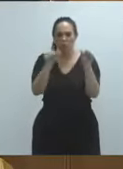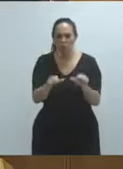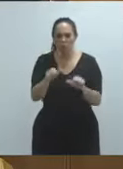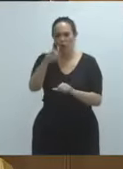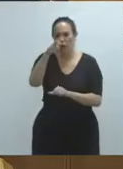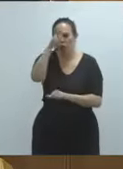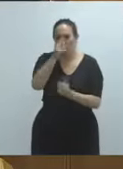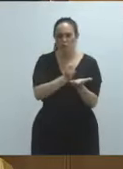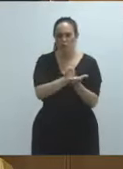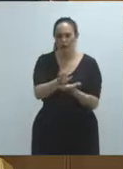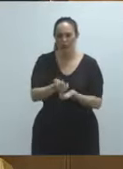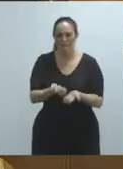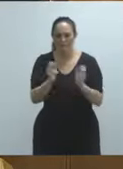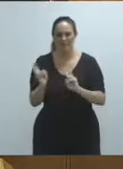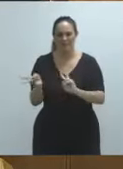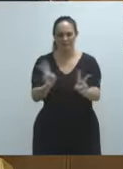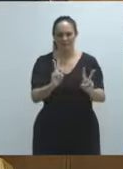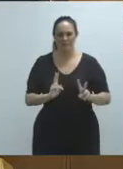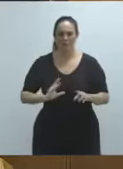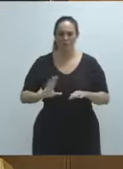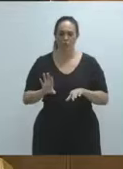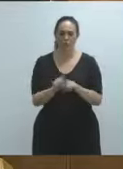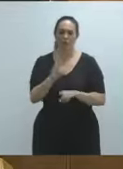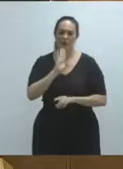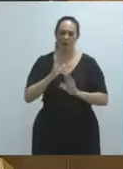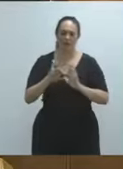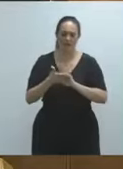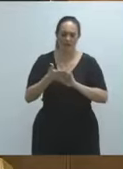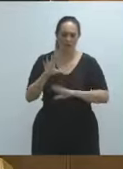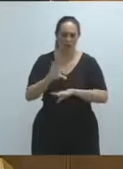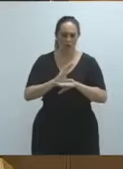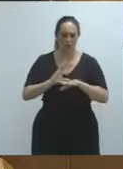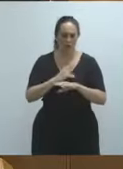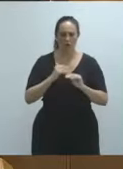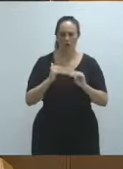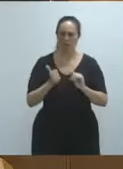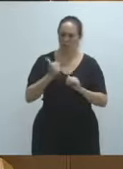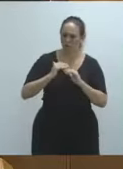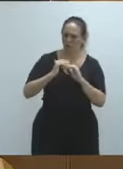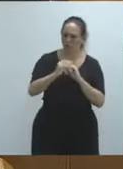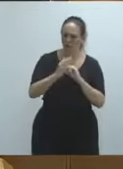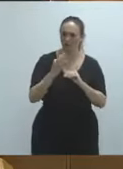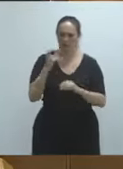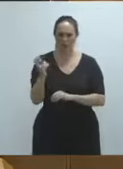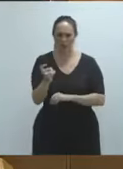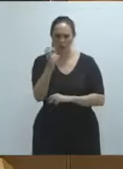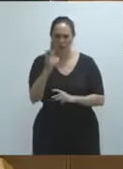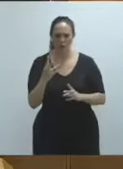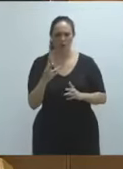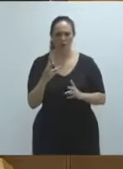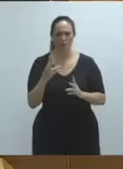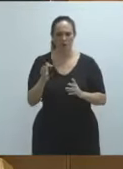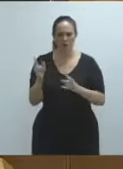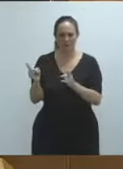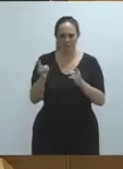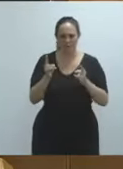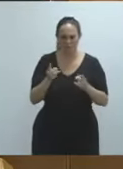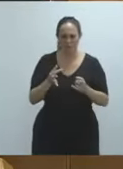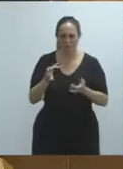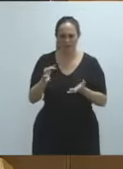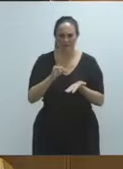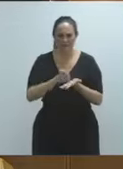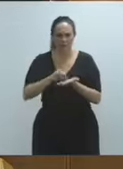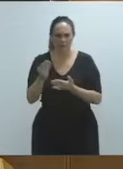vivo, como decía la Saiburu, sostenible, innovador, con mejores servicios, atractivo, con